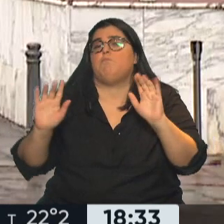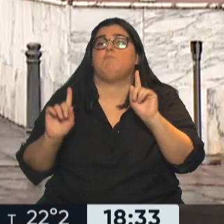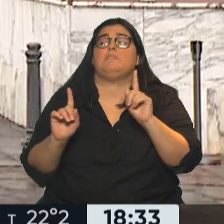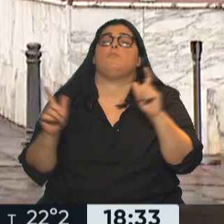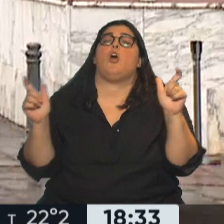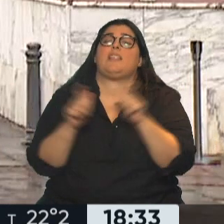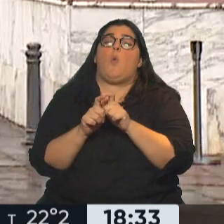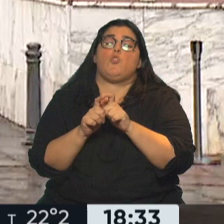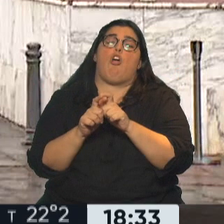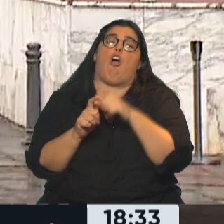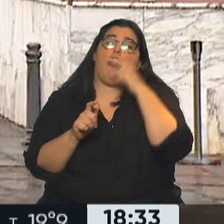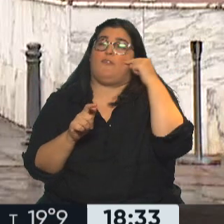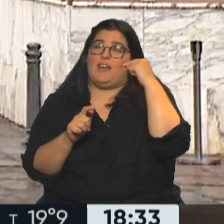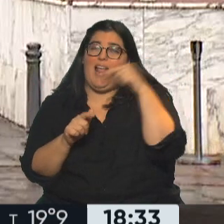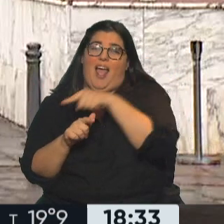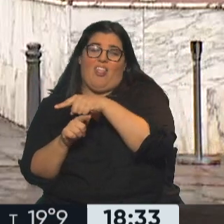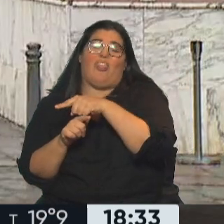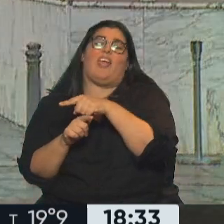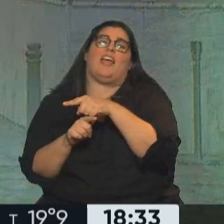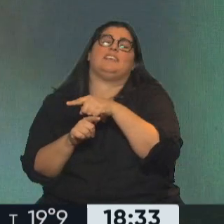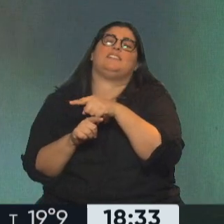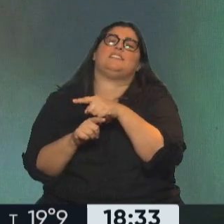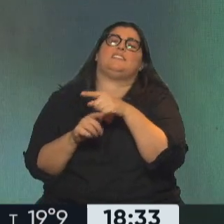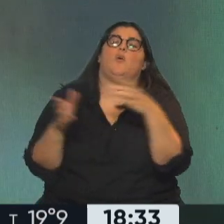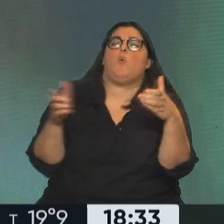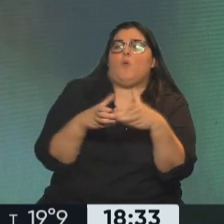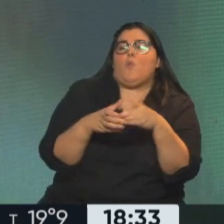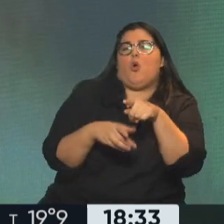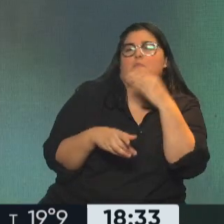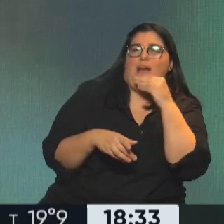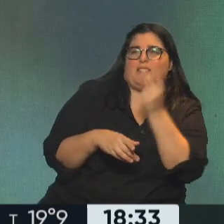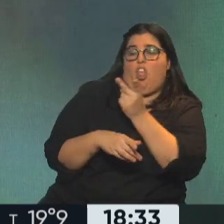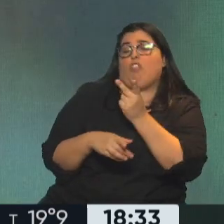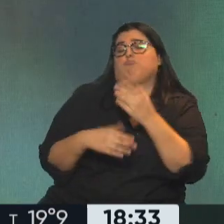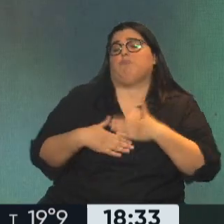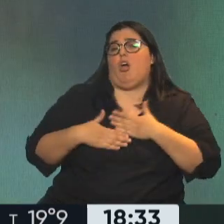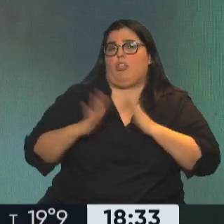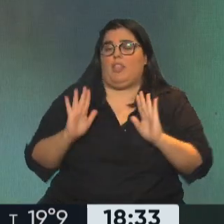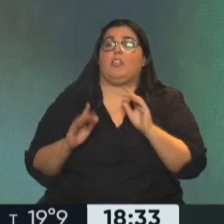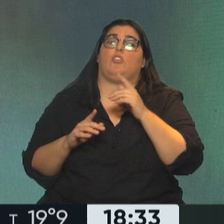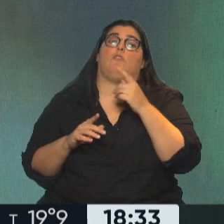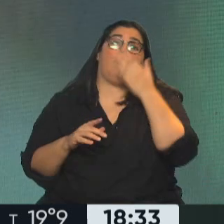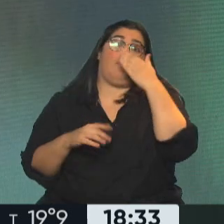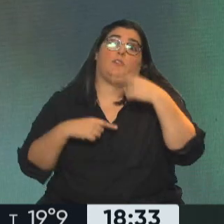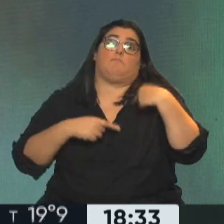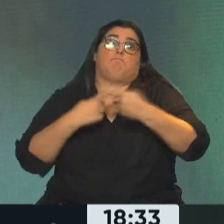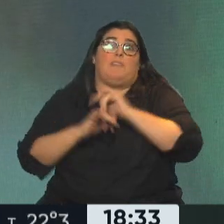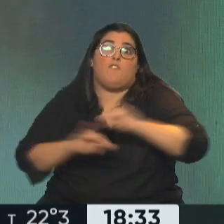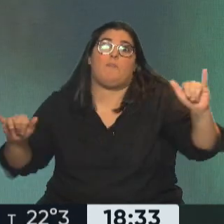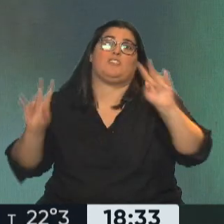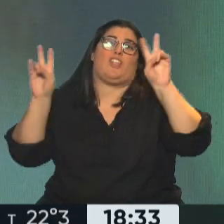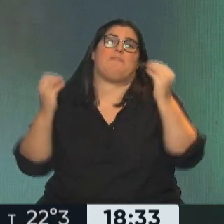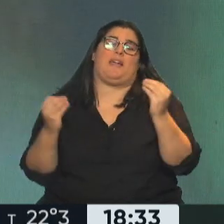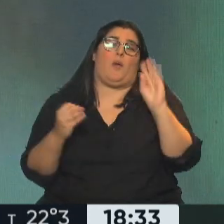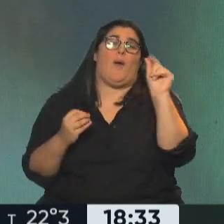mantuvo el presidente Alberto Fernández con Massa. Y, por supuesto, trascenderá lo que tiene que ver con Batakis. Insisto, está